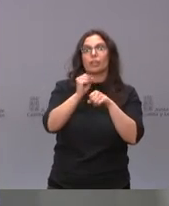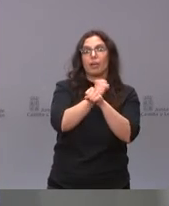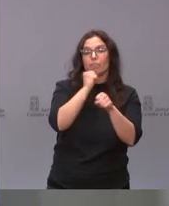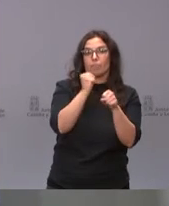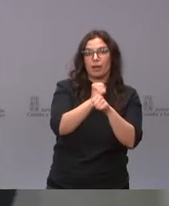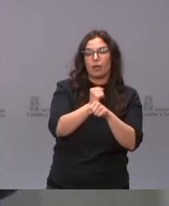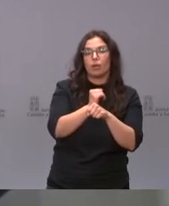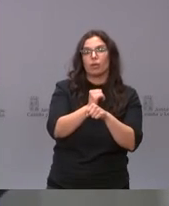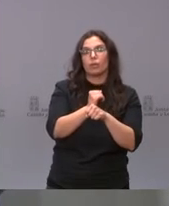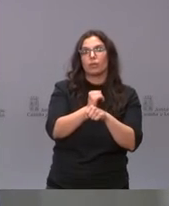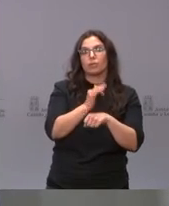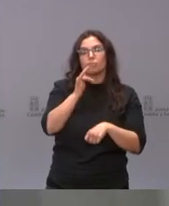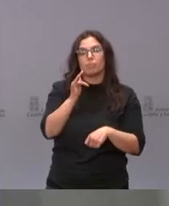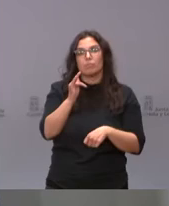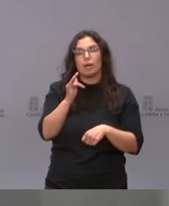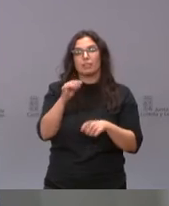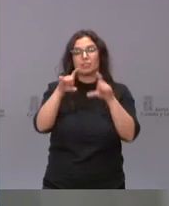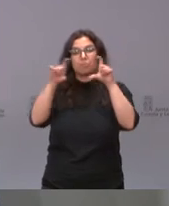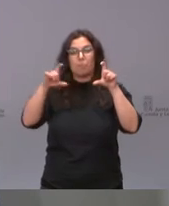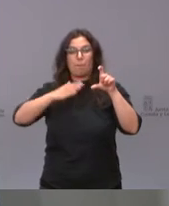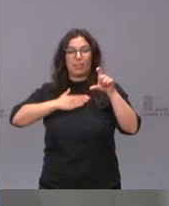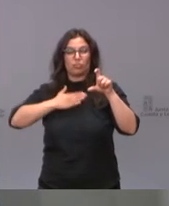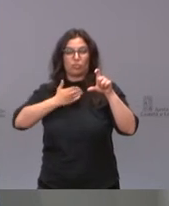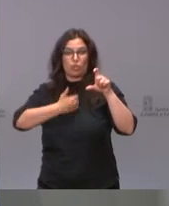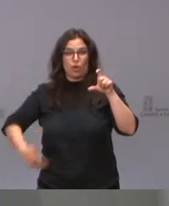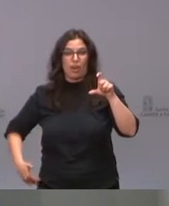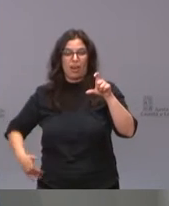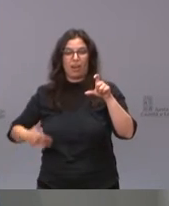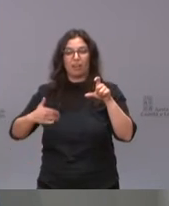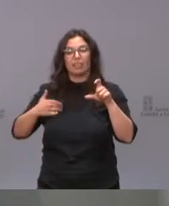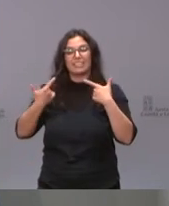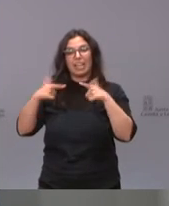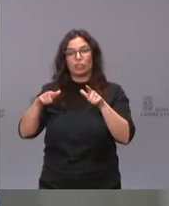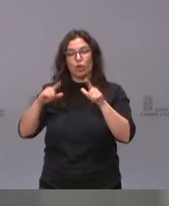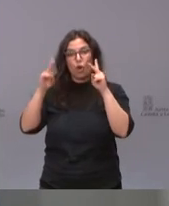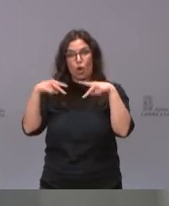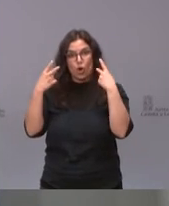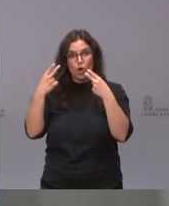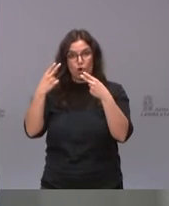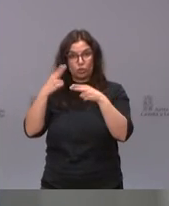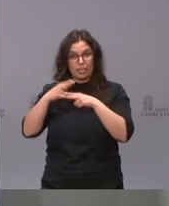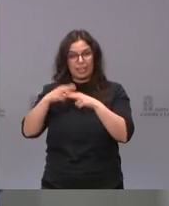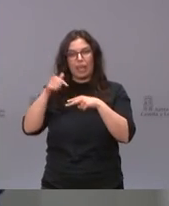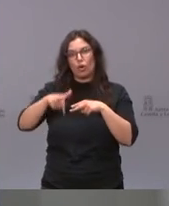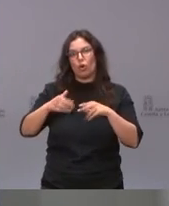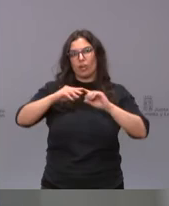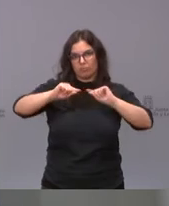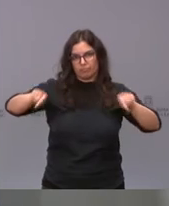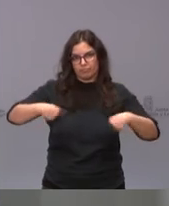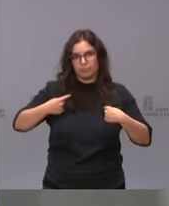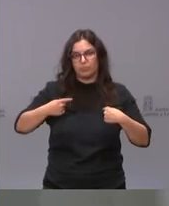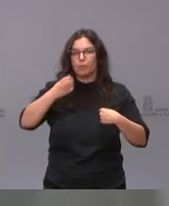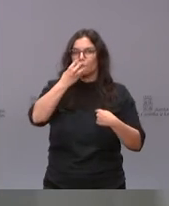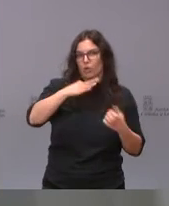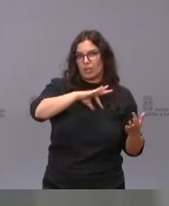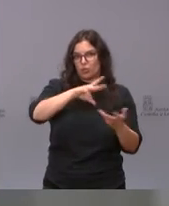y Osturcil, la patronal más representativa del sector de la hostelería en nuestra comunidad. Hoy tenemos buenas